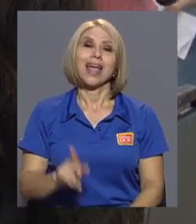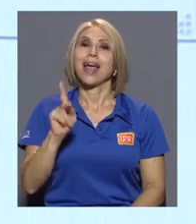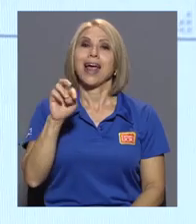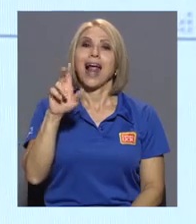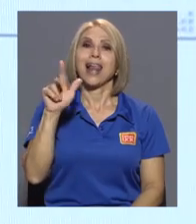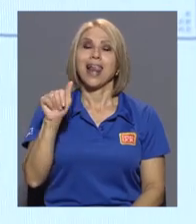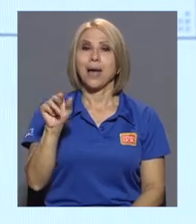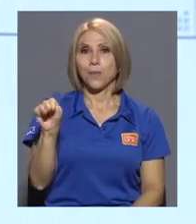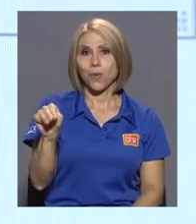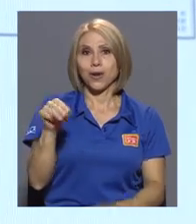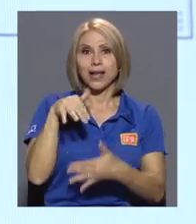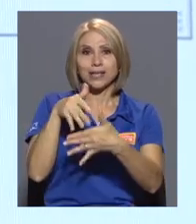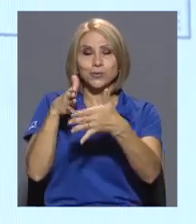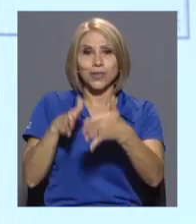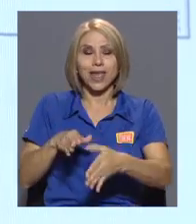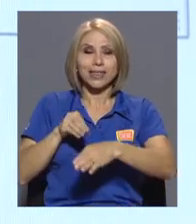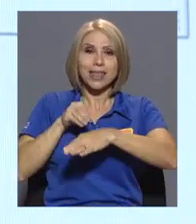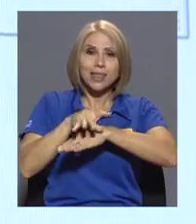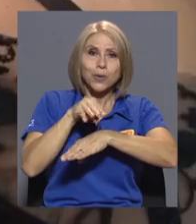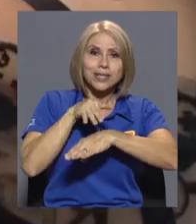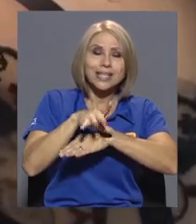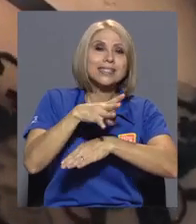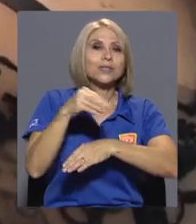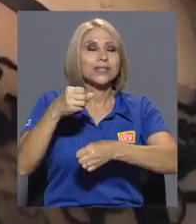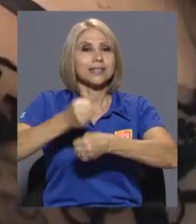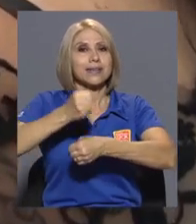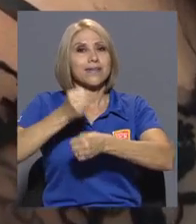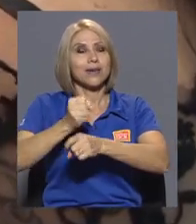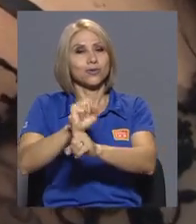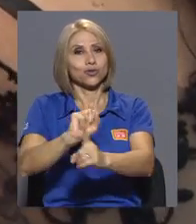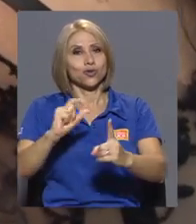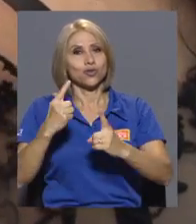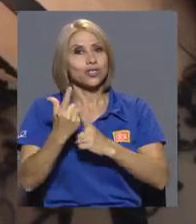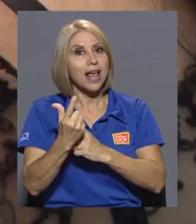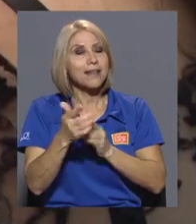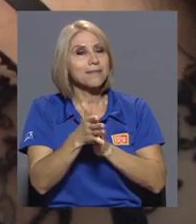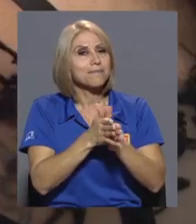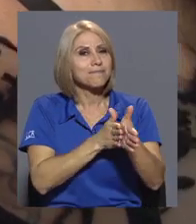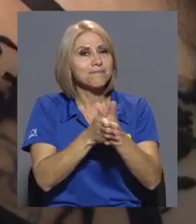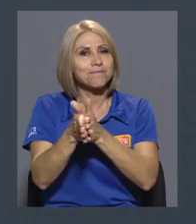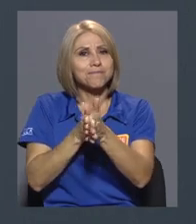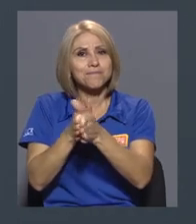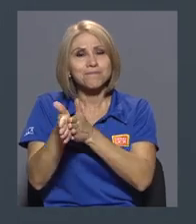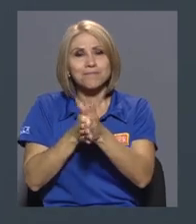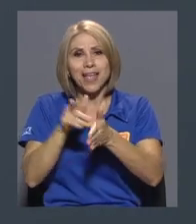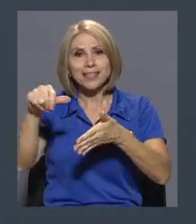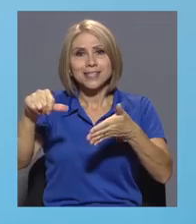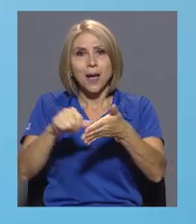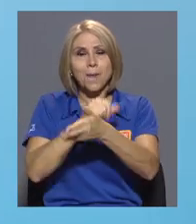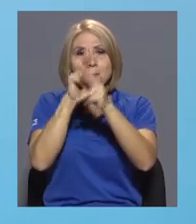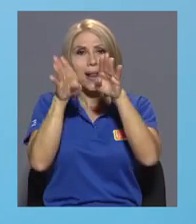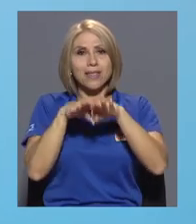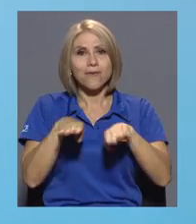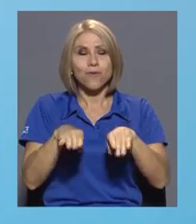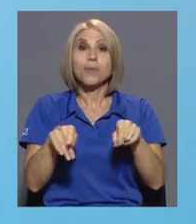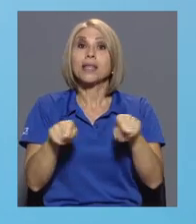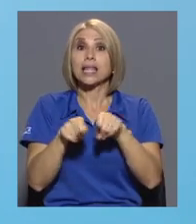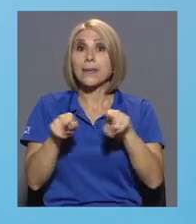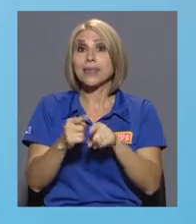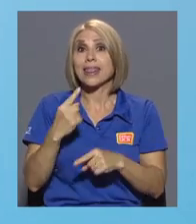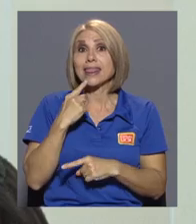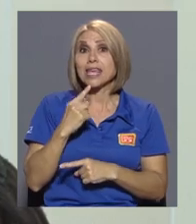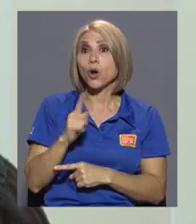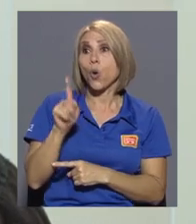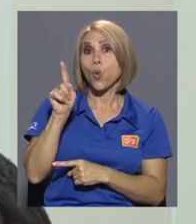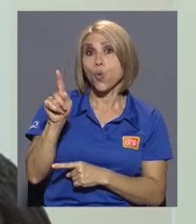Mora, estudiante de Orientación y Trabajo Social, le ha sacado provecho a la plataforma. Incluso mencionó que uno